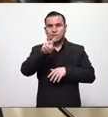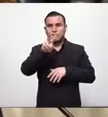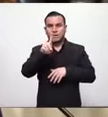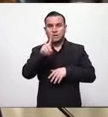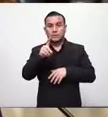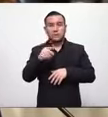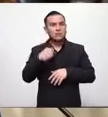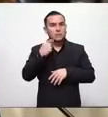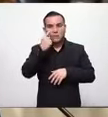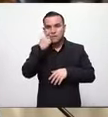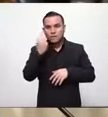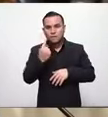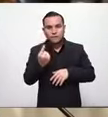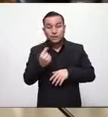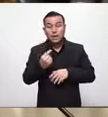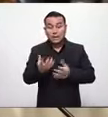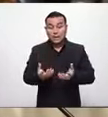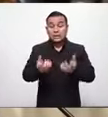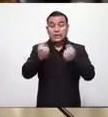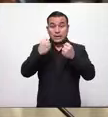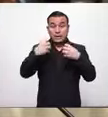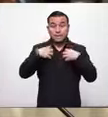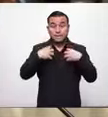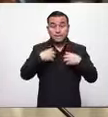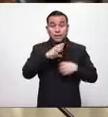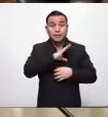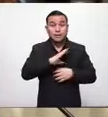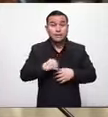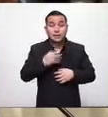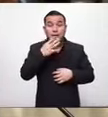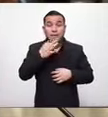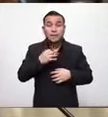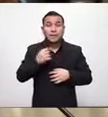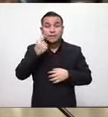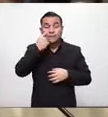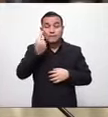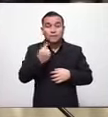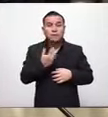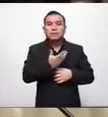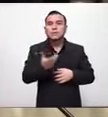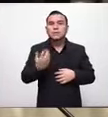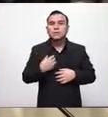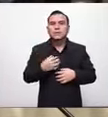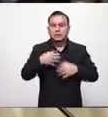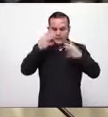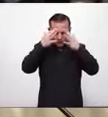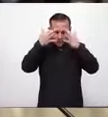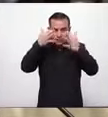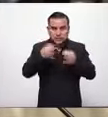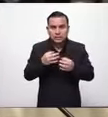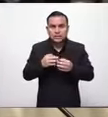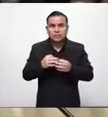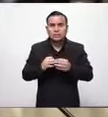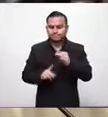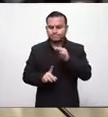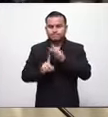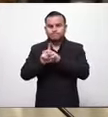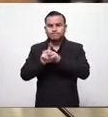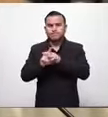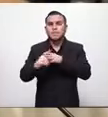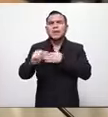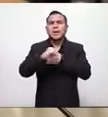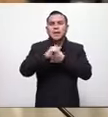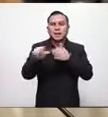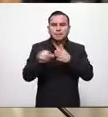vida de los salvadoreños tenemos la responsabilidad imperiosa de tomar decisiones de generar la legislación